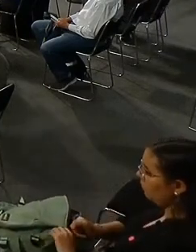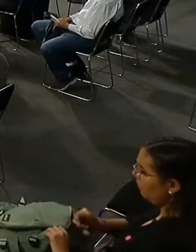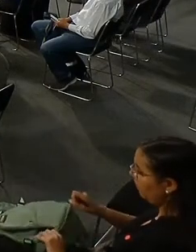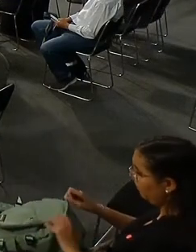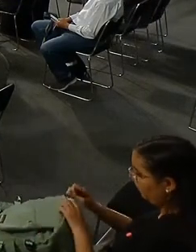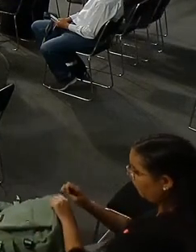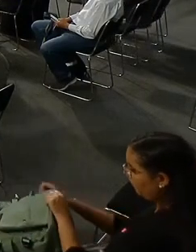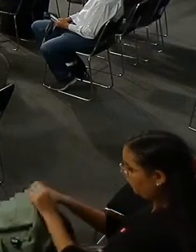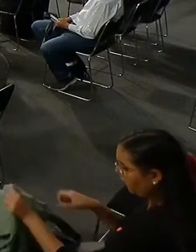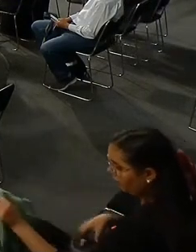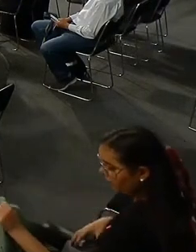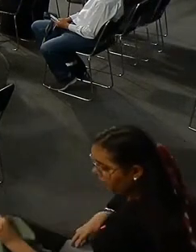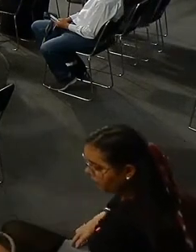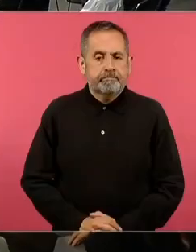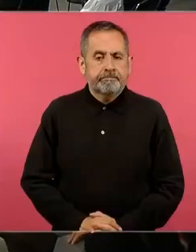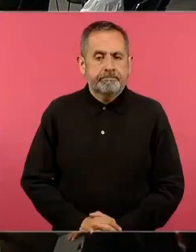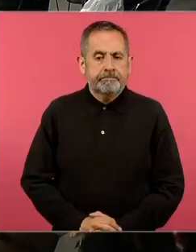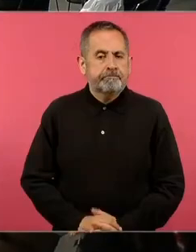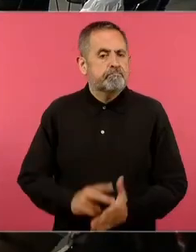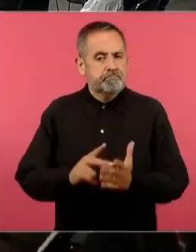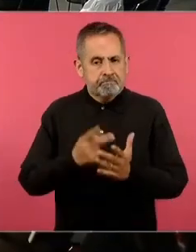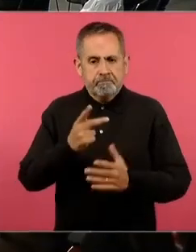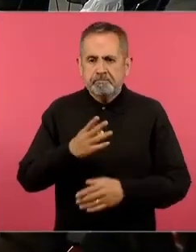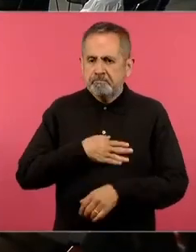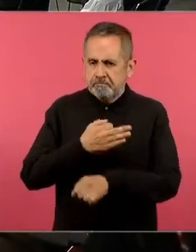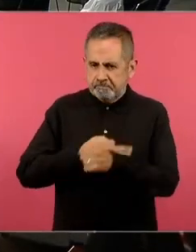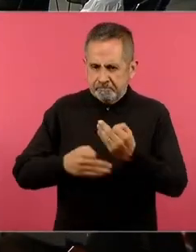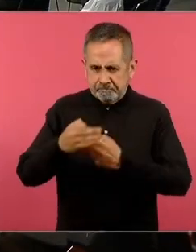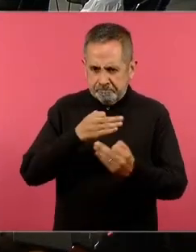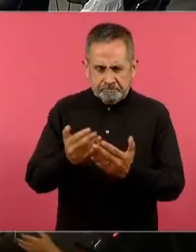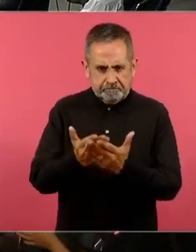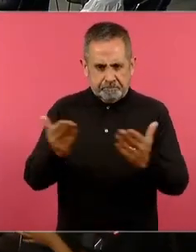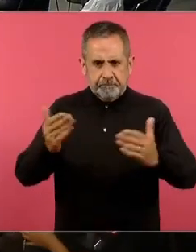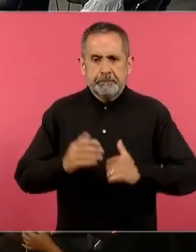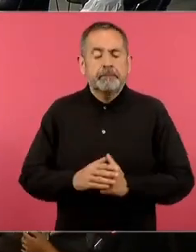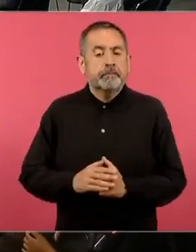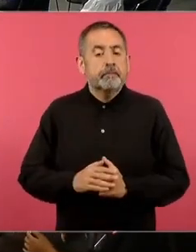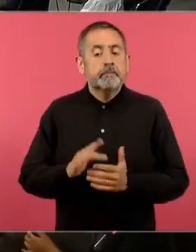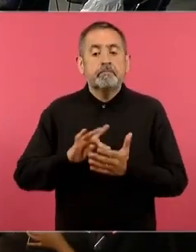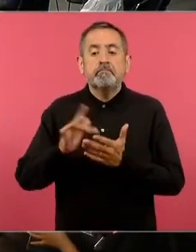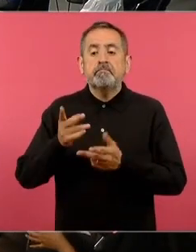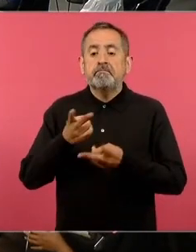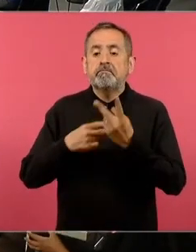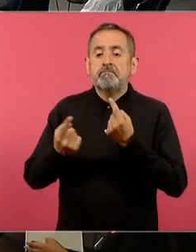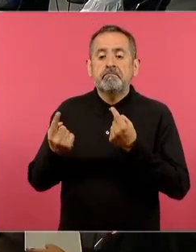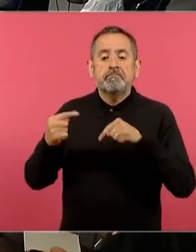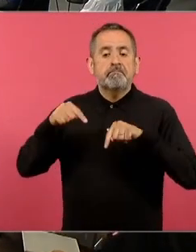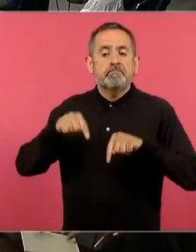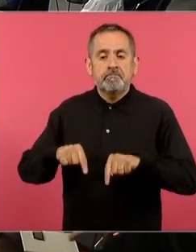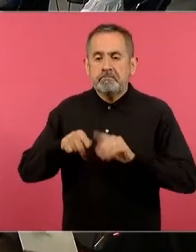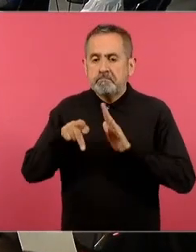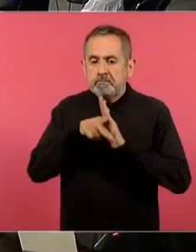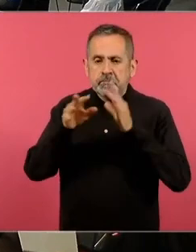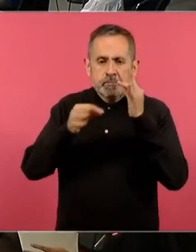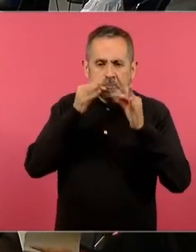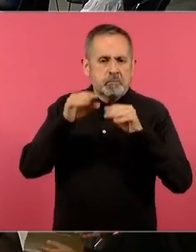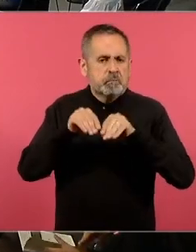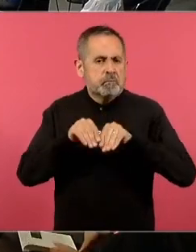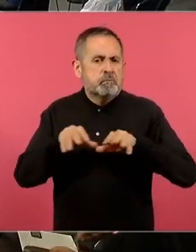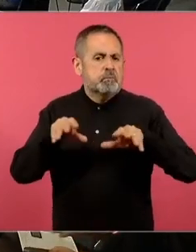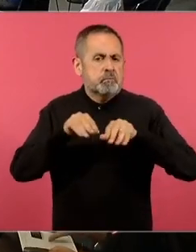Nuevamente, buenas tardes a todas y a todos. Agradezco la presencia de los medios que aquí están presentes,